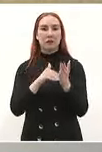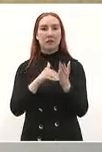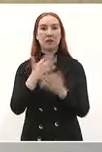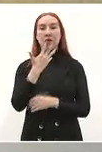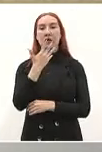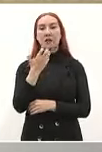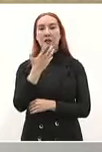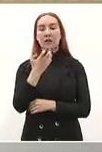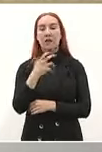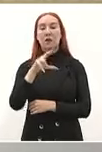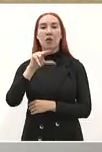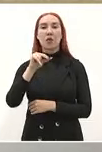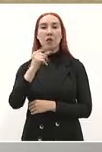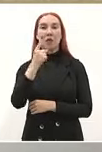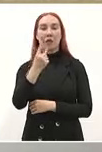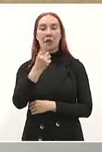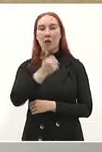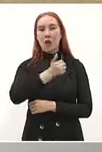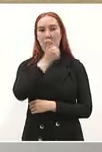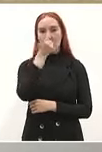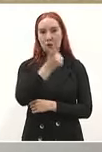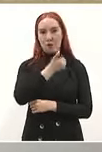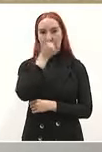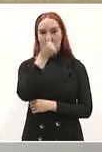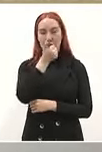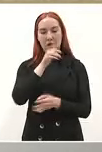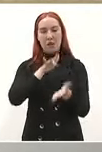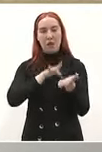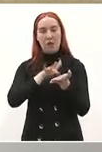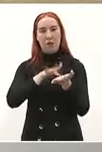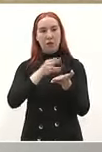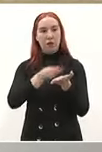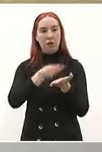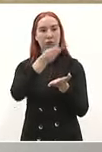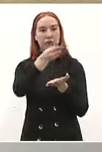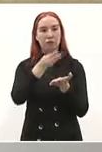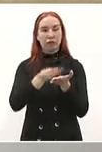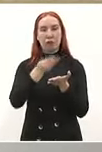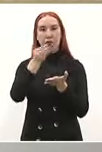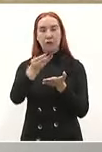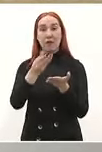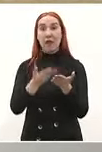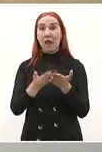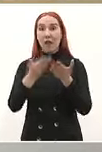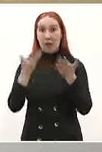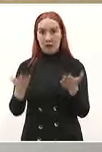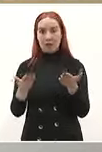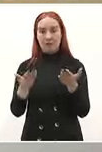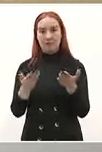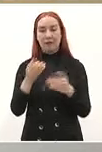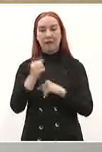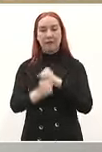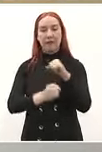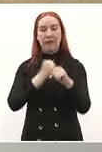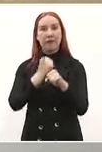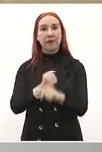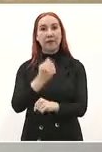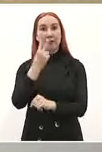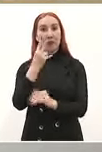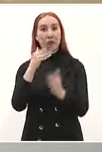581 alumnos y vamos este año a